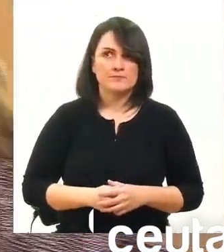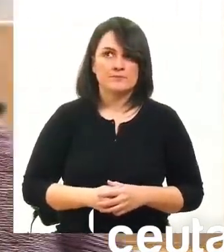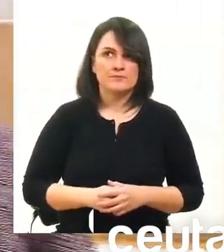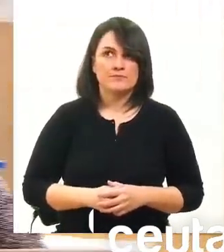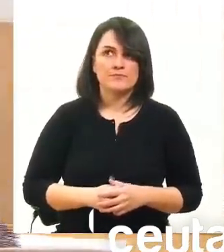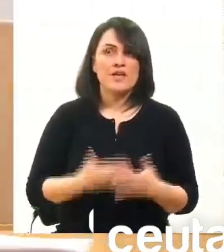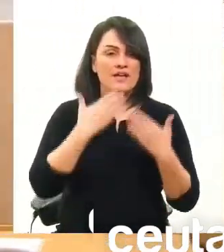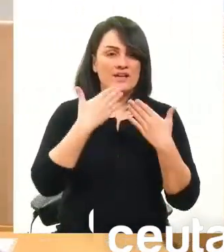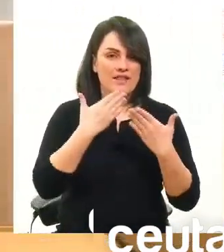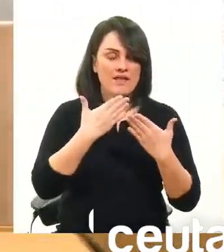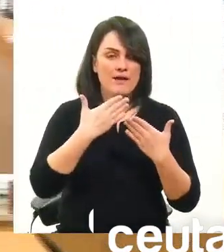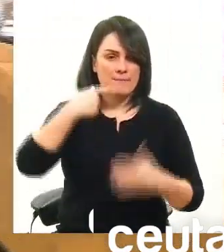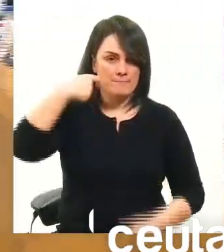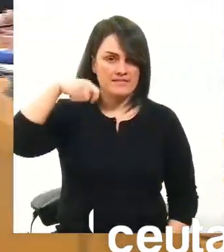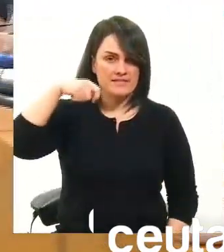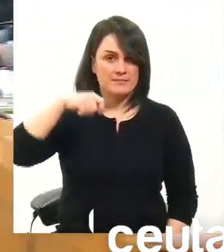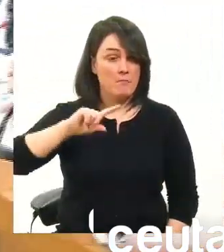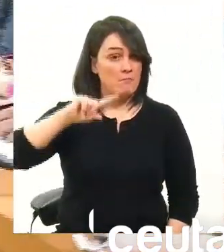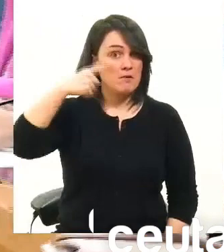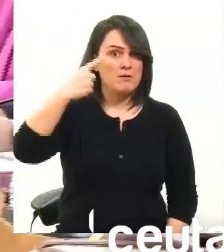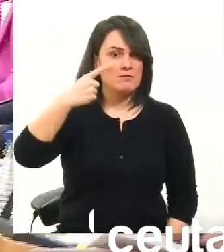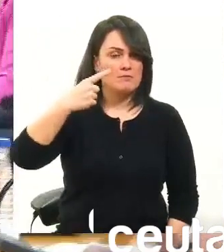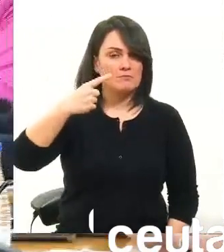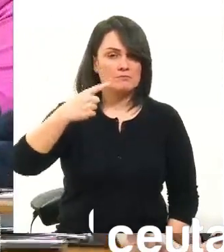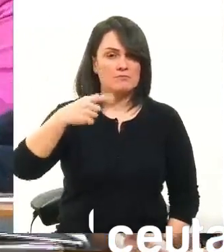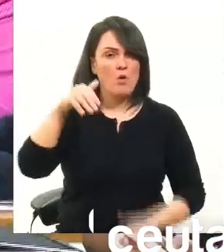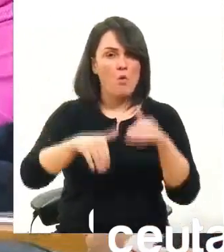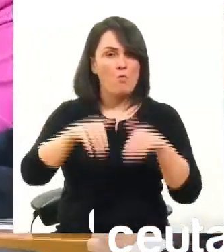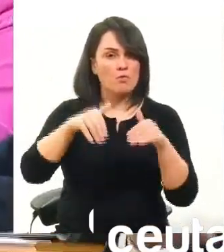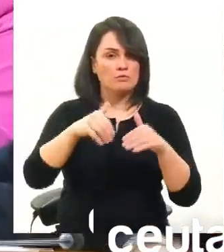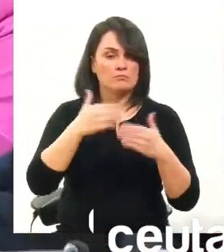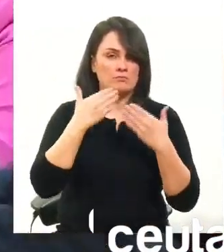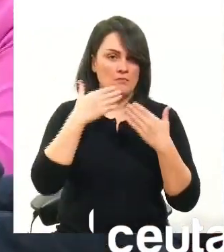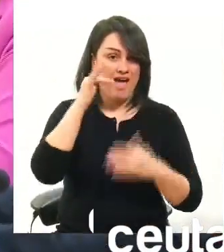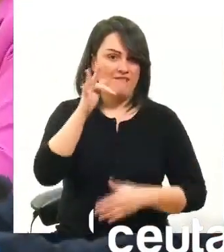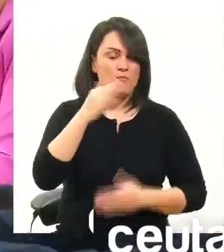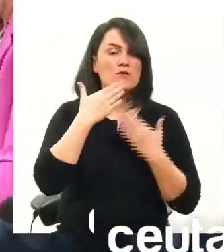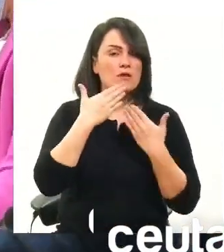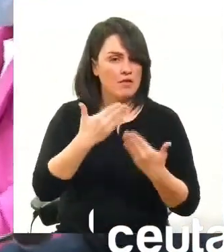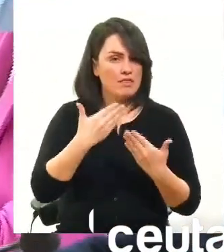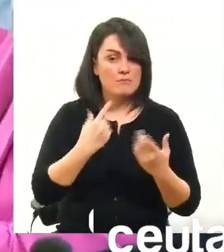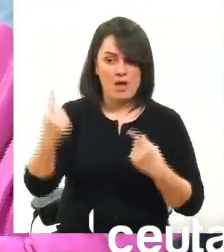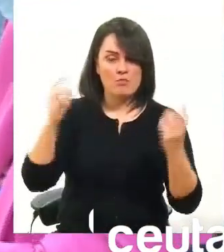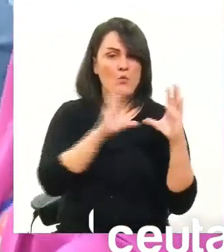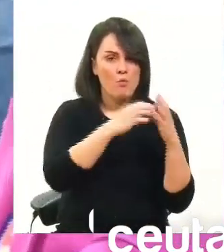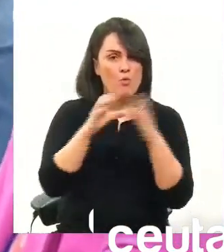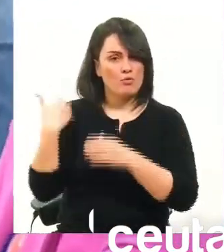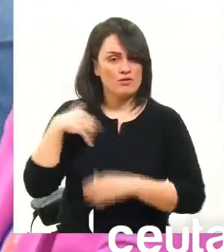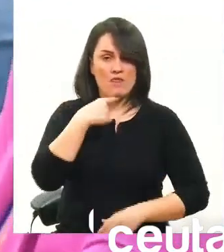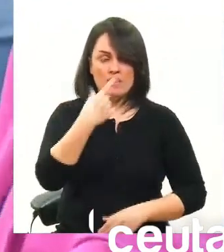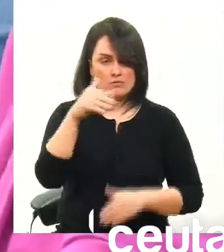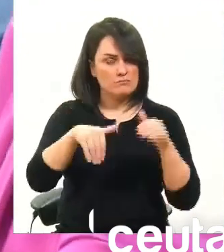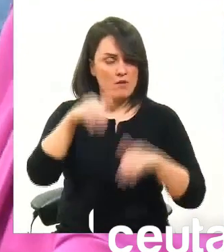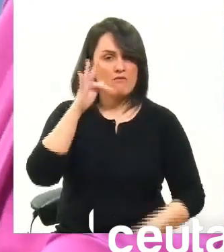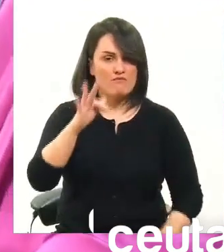gracias presidente en primer lugar agradecer el voto el sentido del voto a favor que han manifestado algunos grupos de